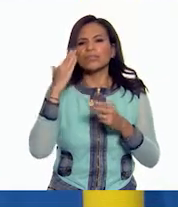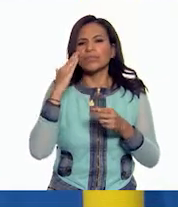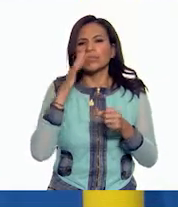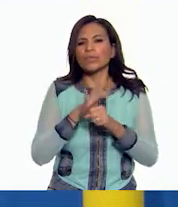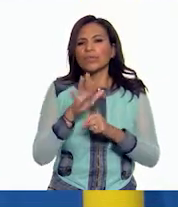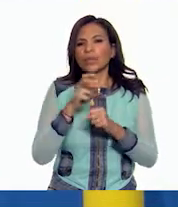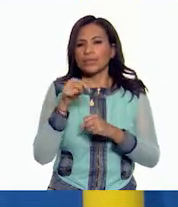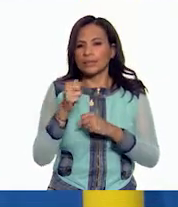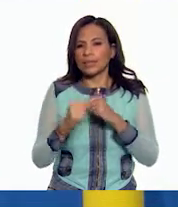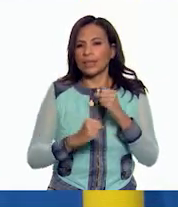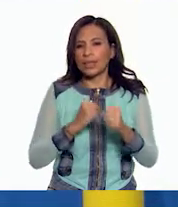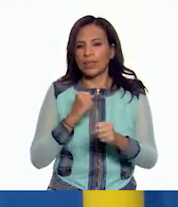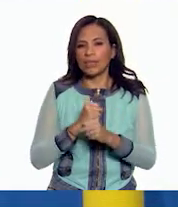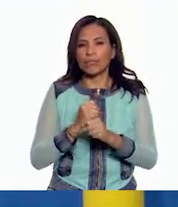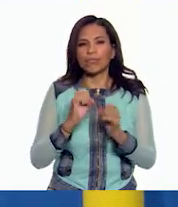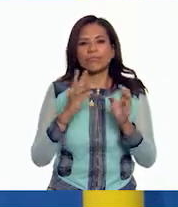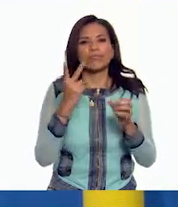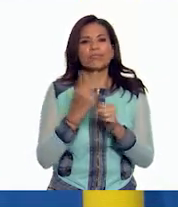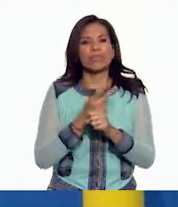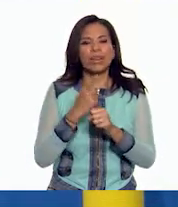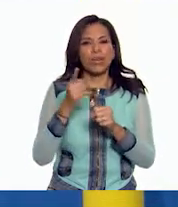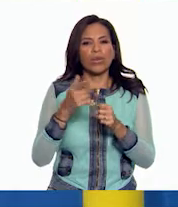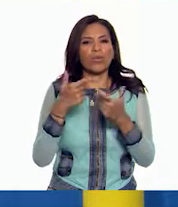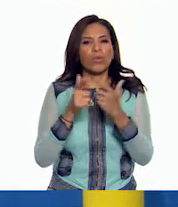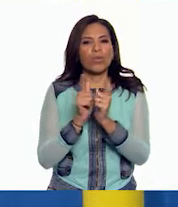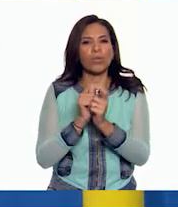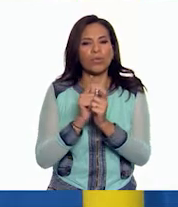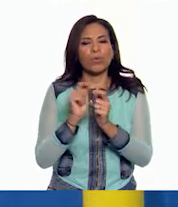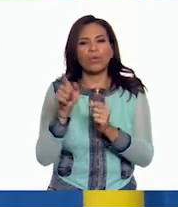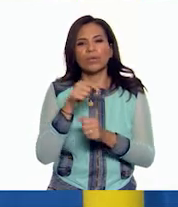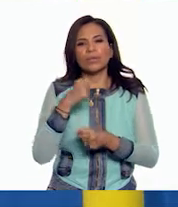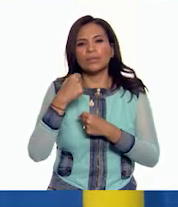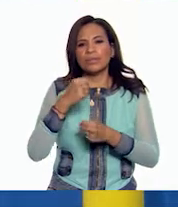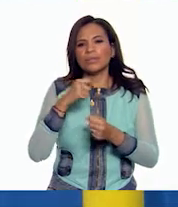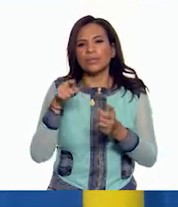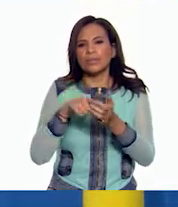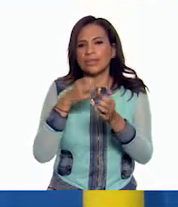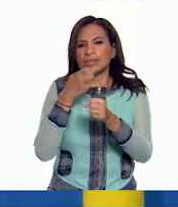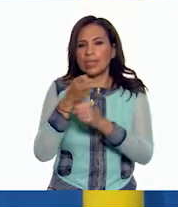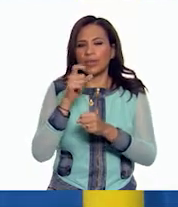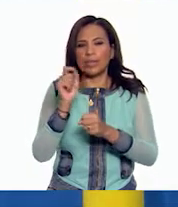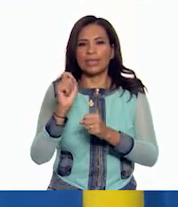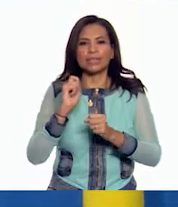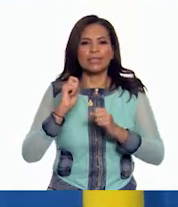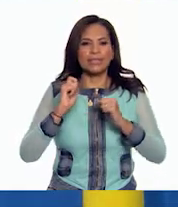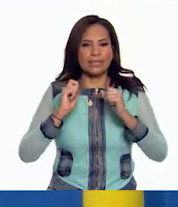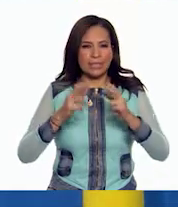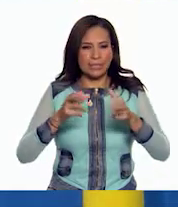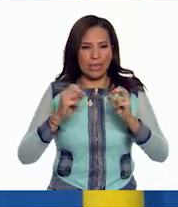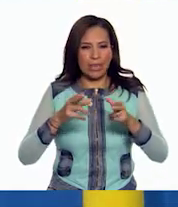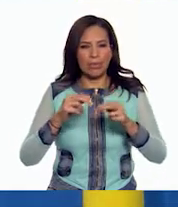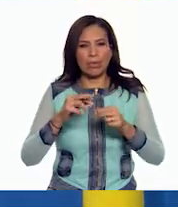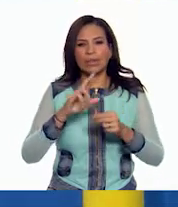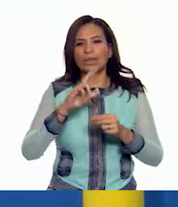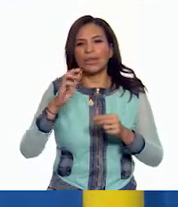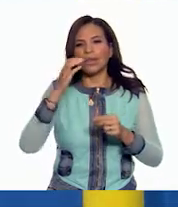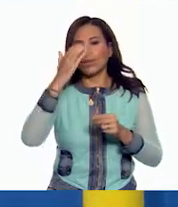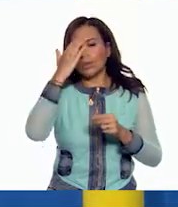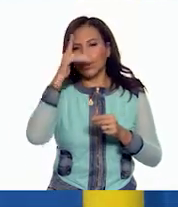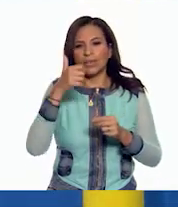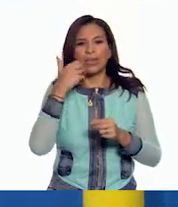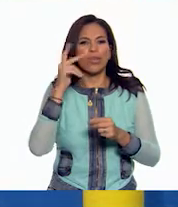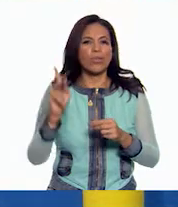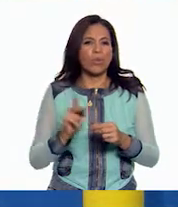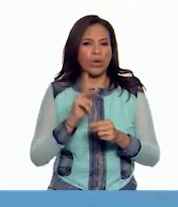de este año ocurrió un levantamiento armado en el estado de Chiapas, el cual buscaba que se reconocieran y respetaran los derechos de los